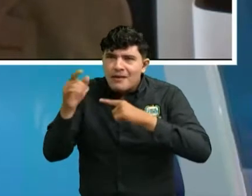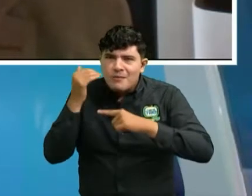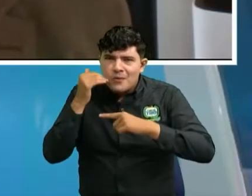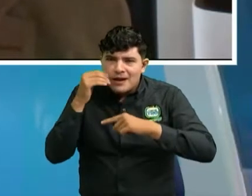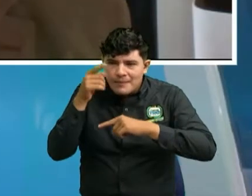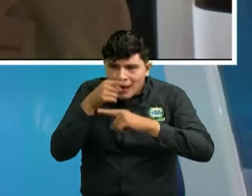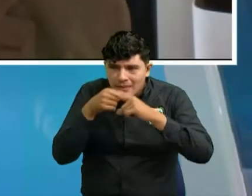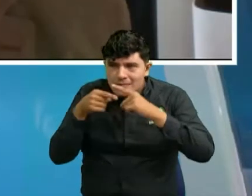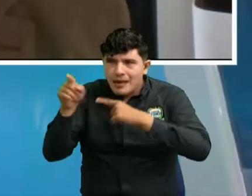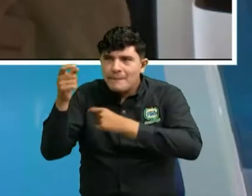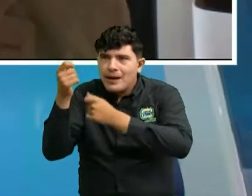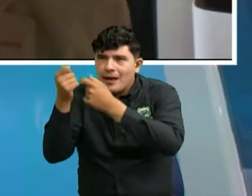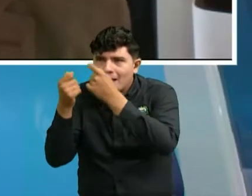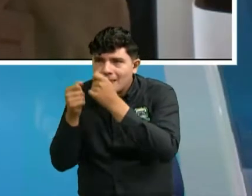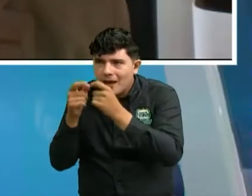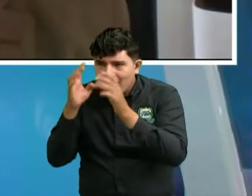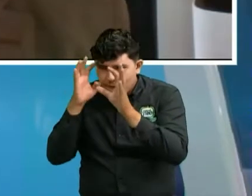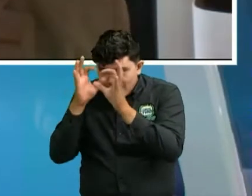así esto puede servir